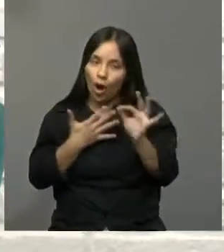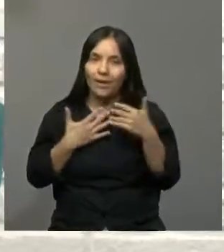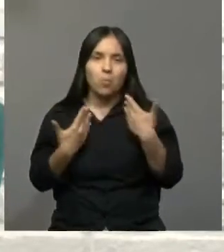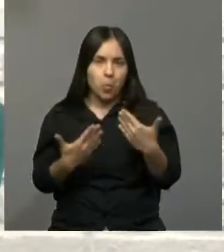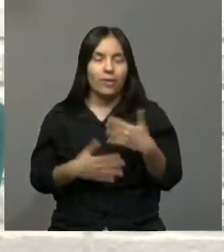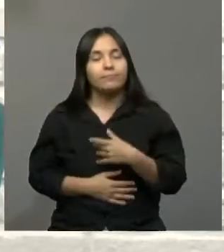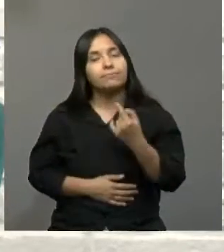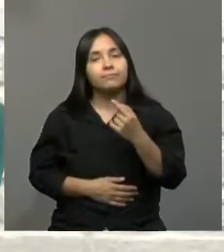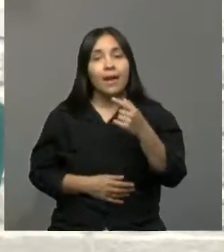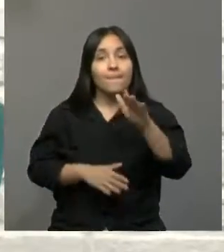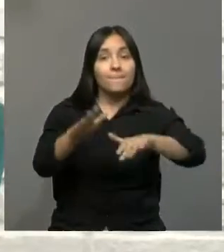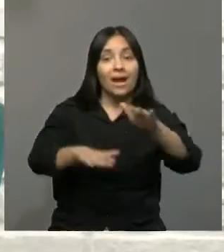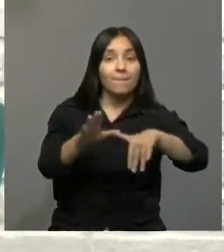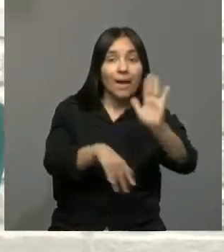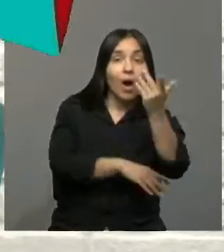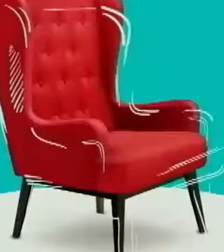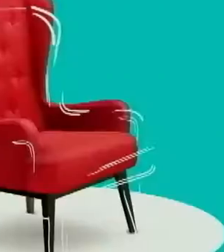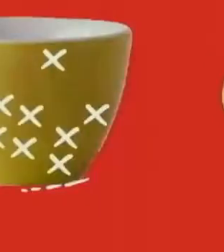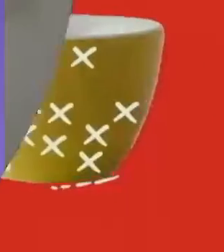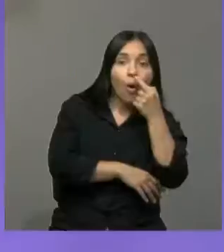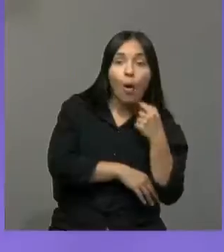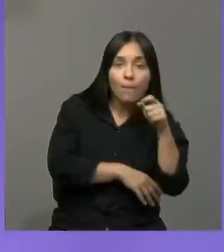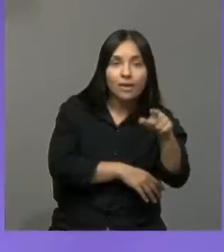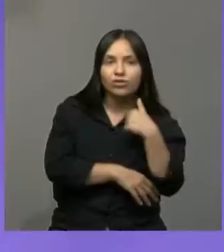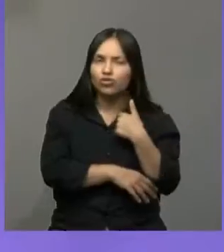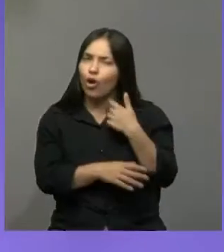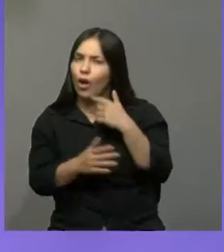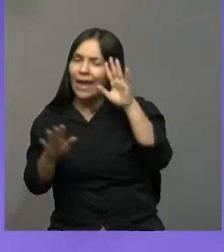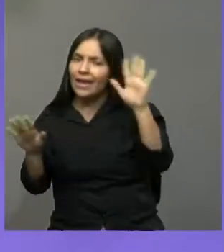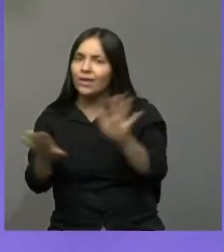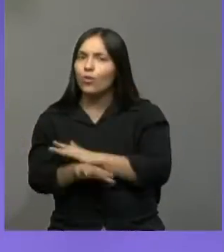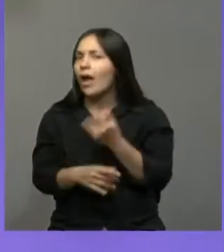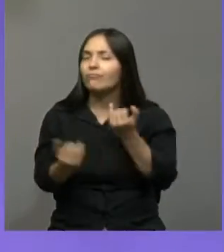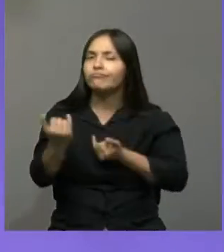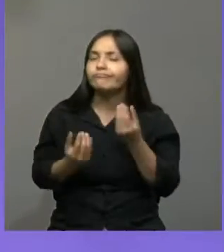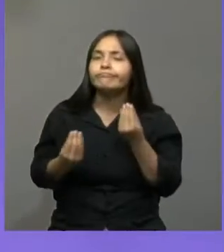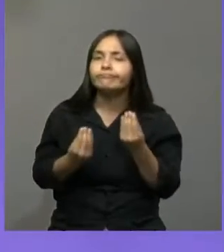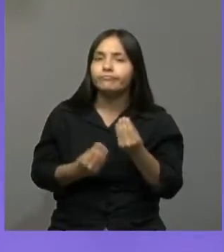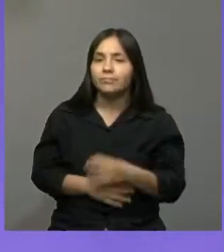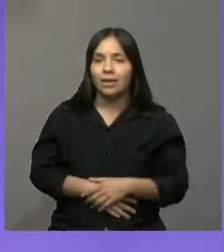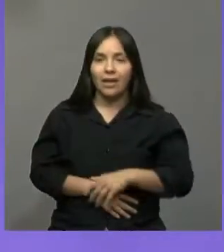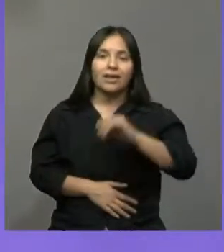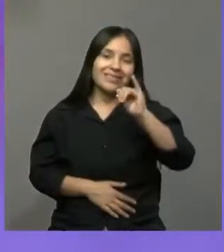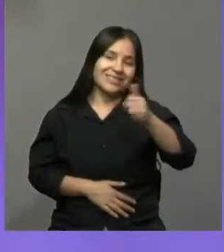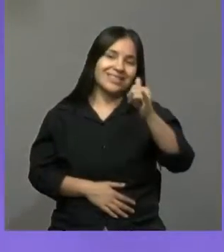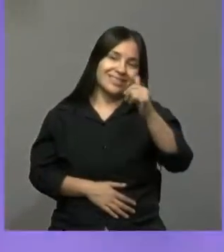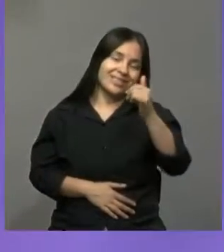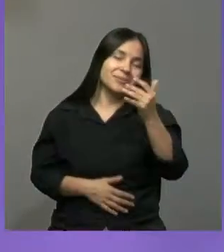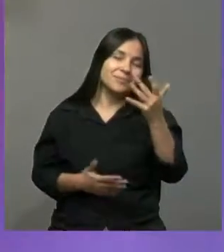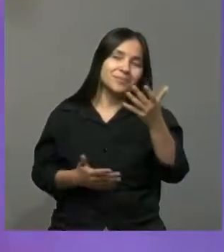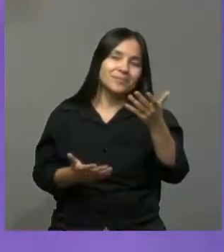más de los hombres o estoy errado en lo que estoy diciendo? Sí, la verdad,